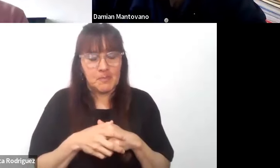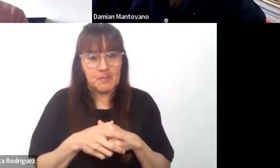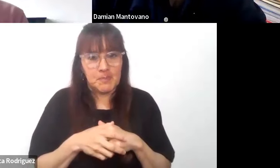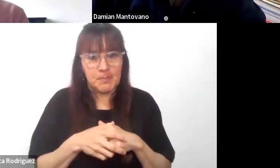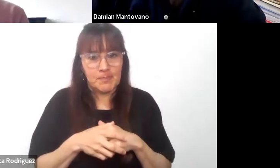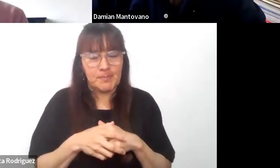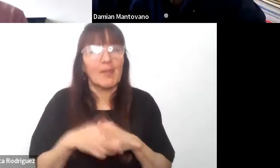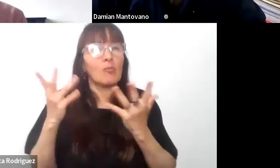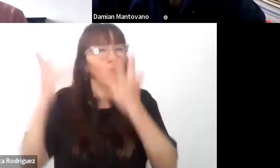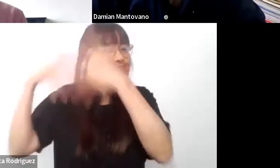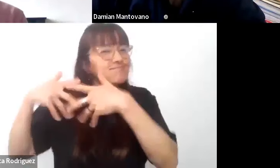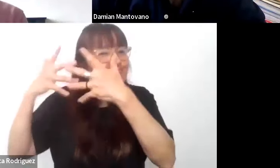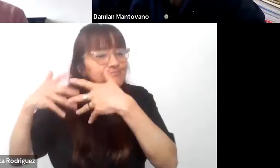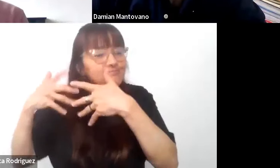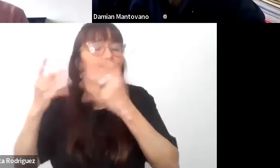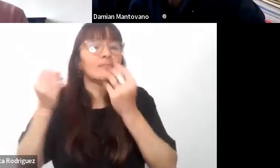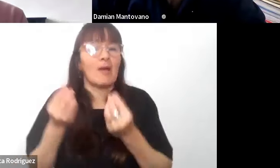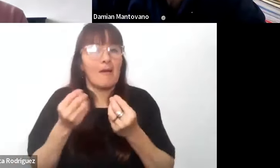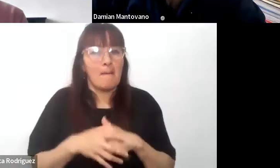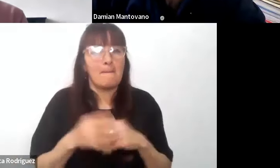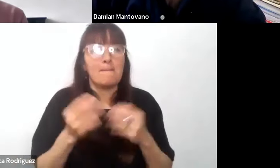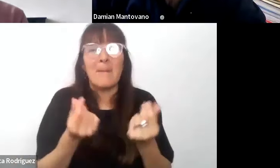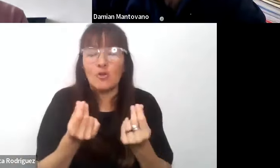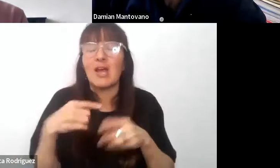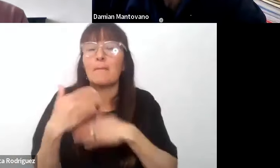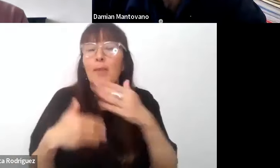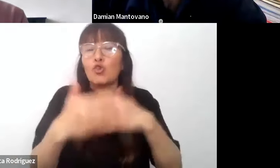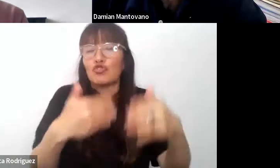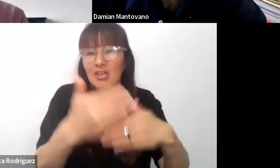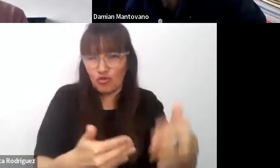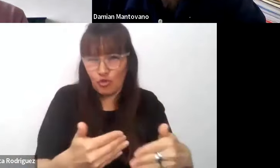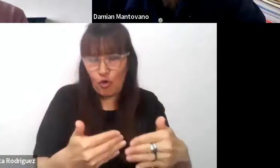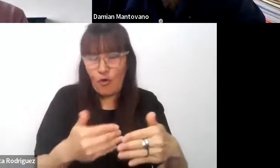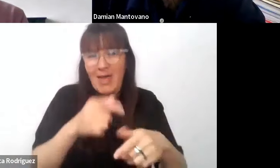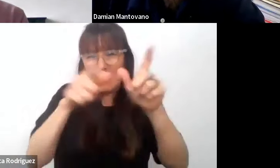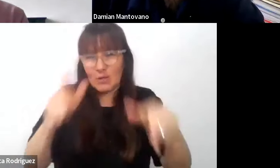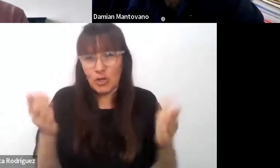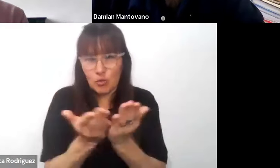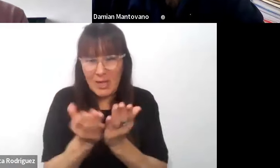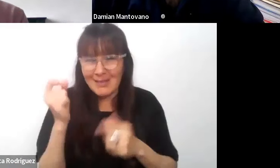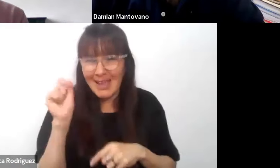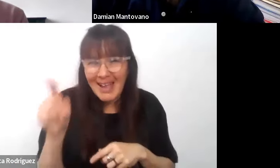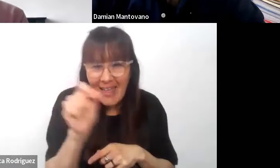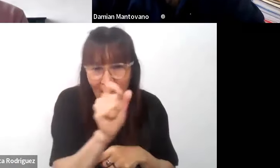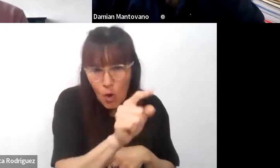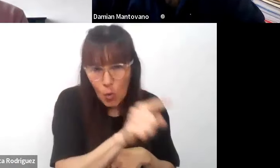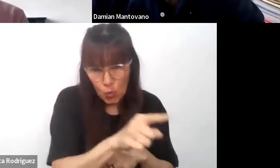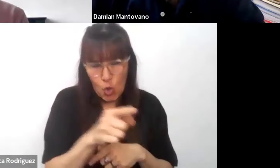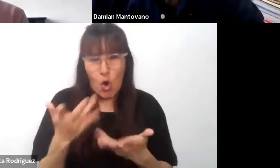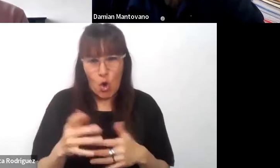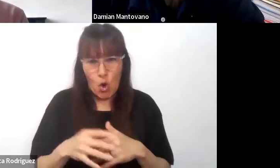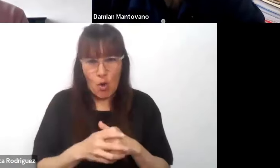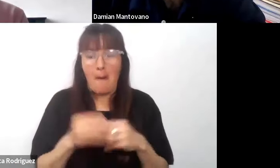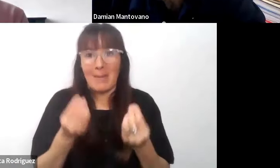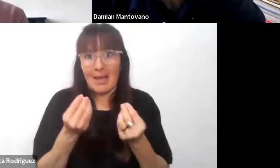repensar y revalorizar lo que son los procesos singulares de cada estudiante para poder acceder al